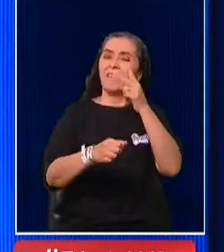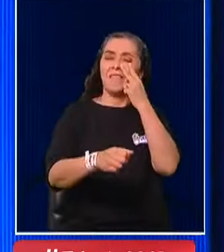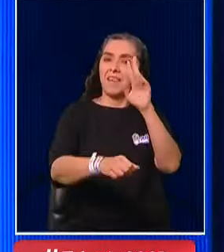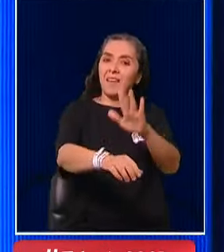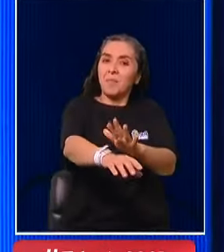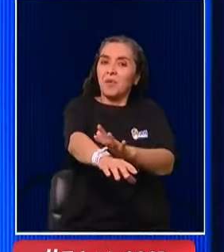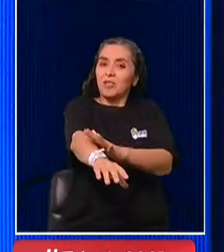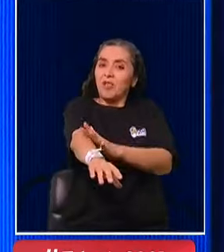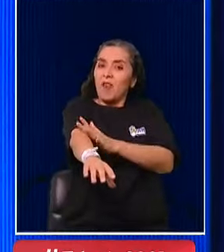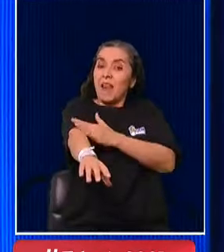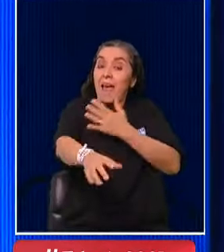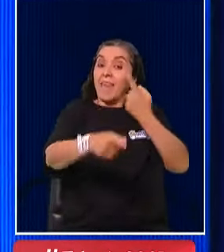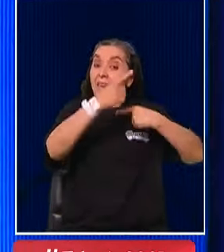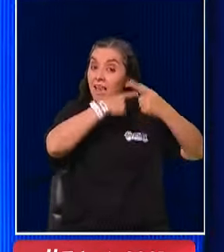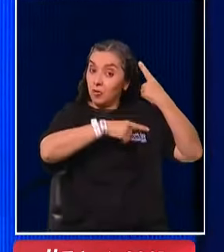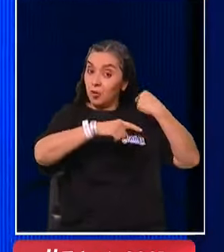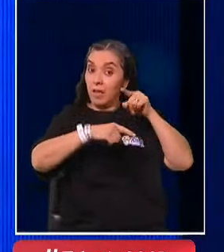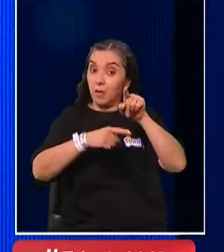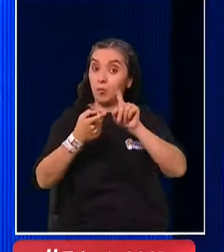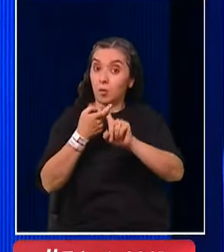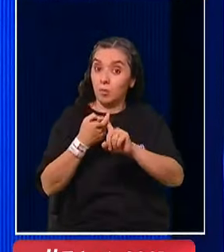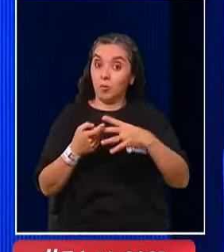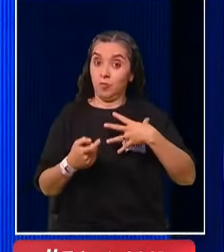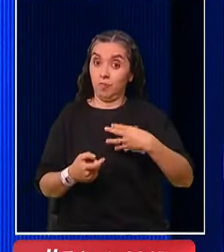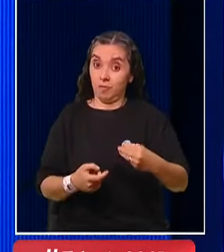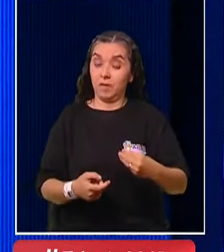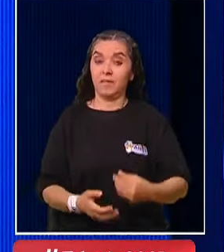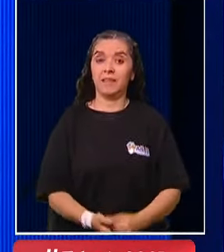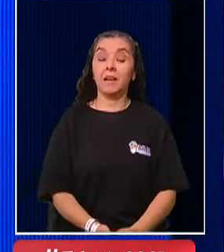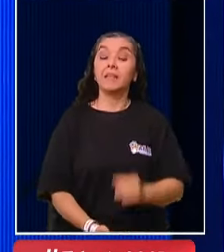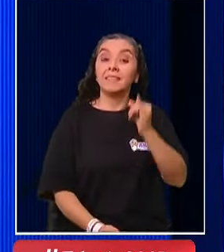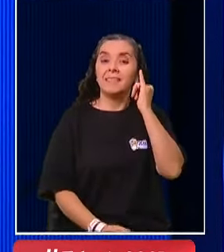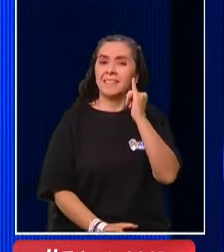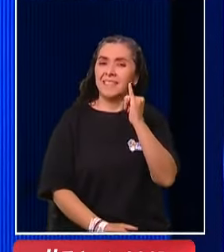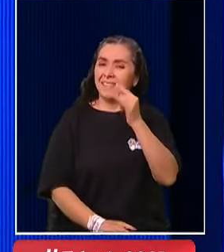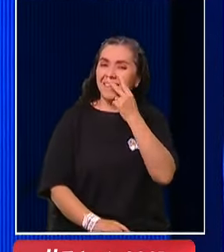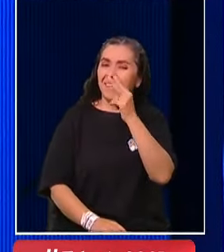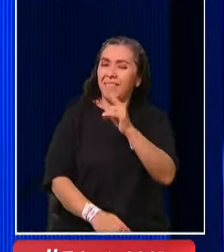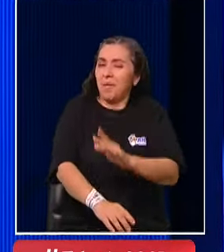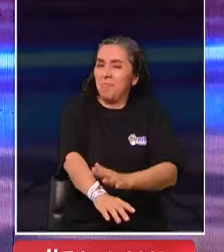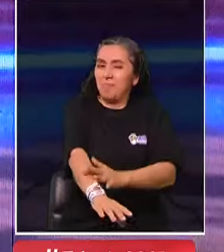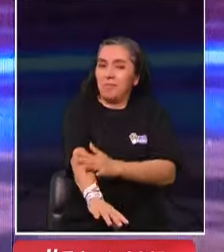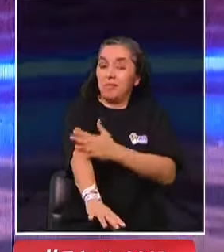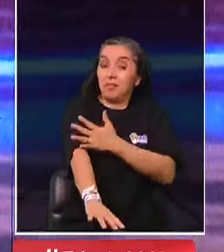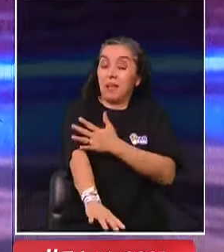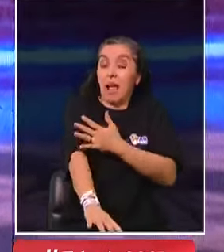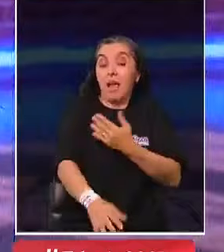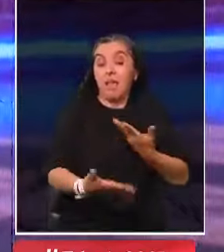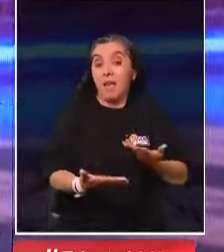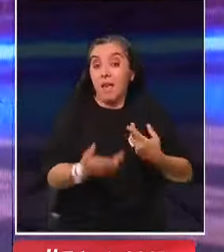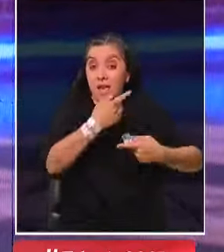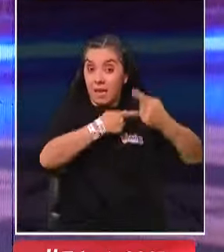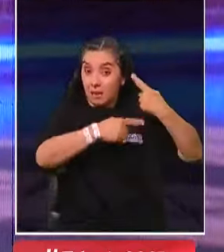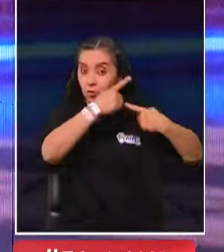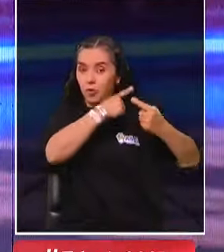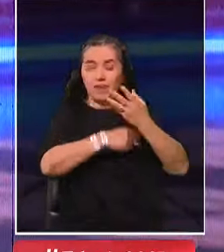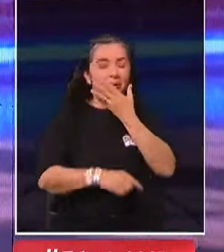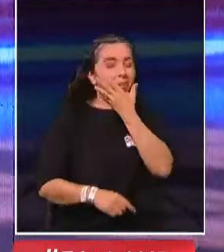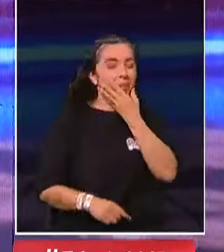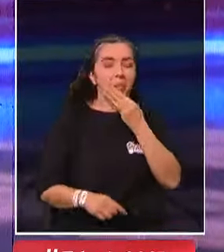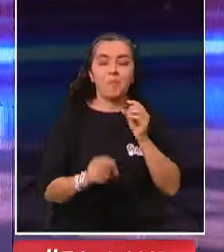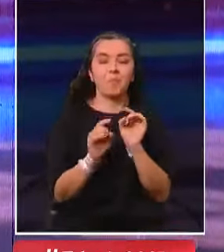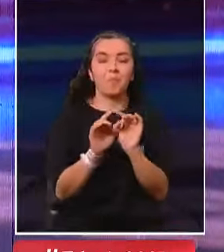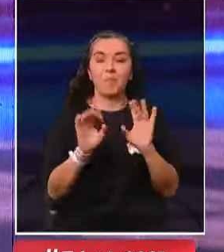la historia de tu marido y de tu hija. supuesto, sí. Muy emocionada. Es que es una historia maravillosa,